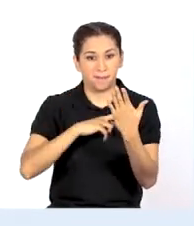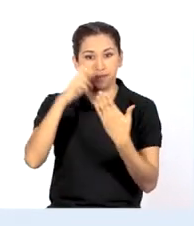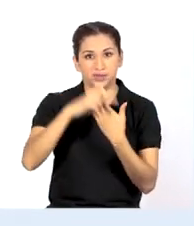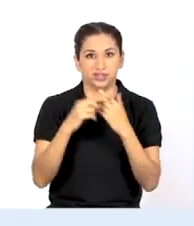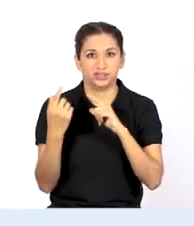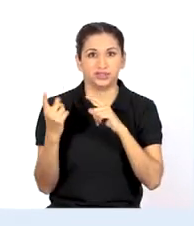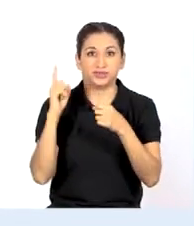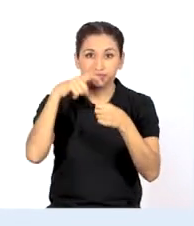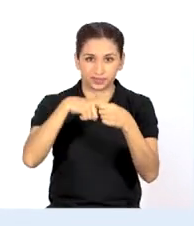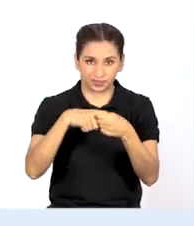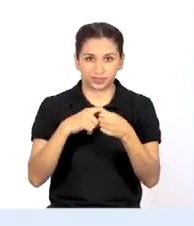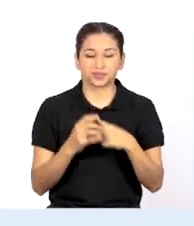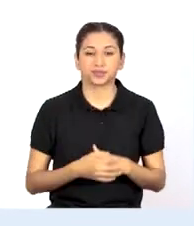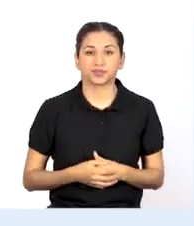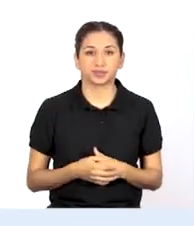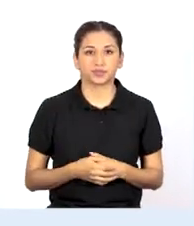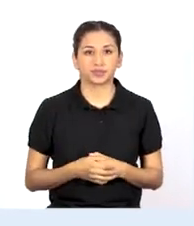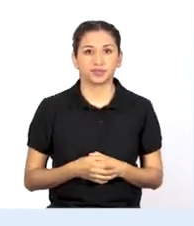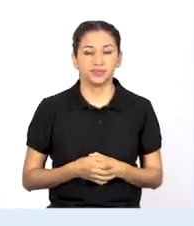participativo.